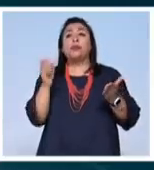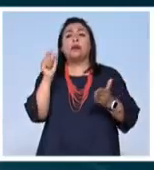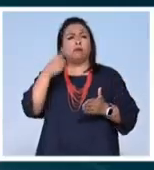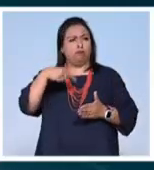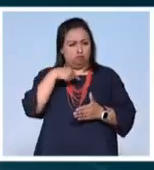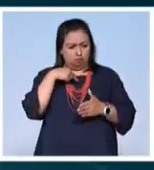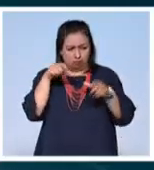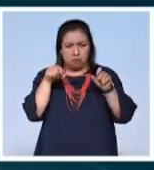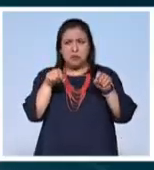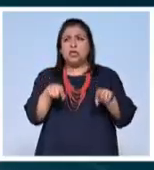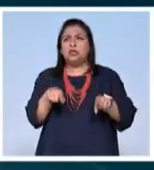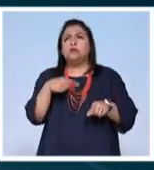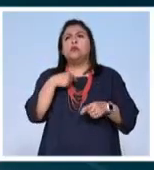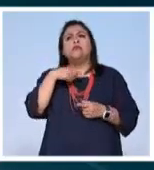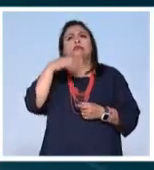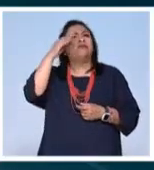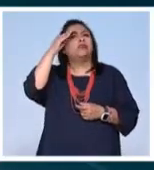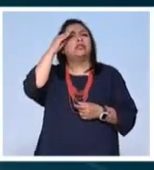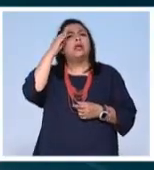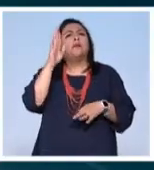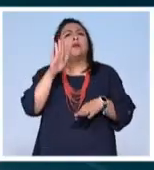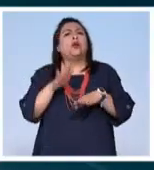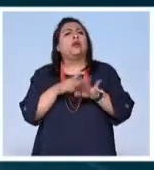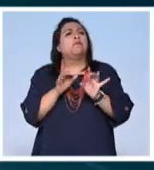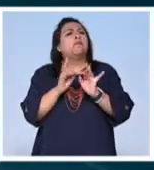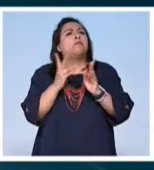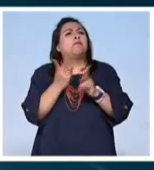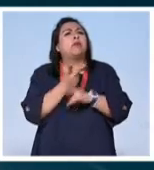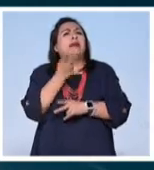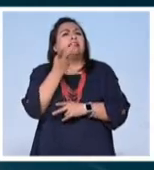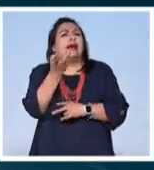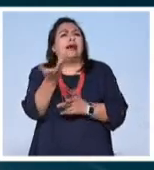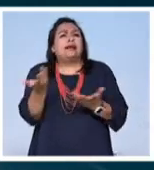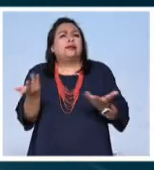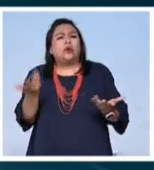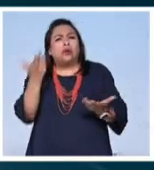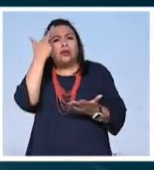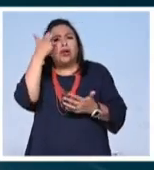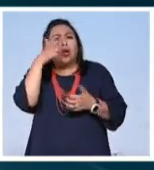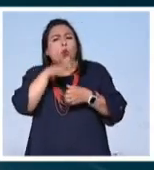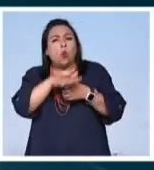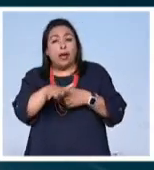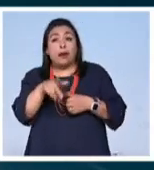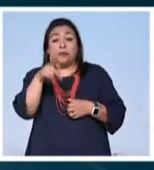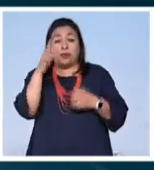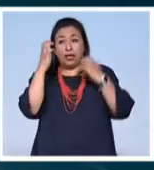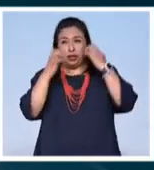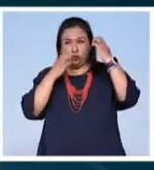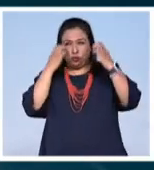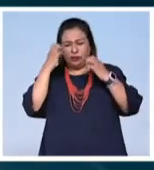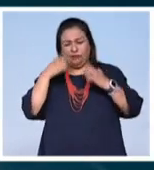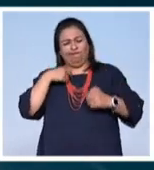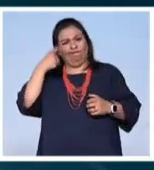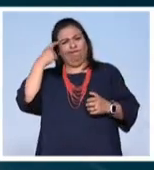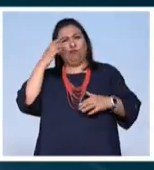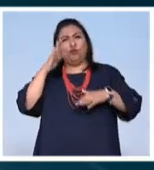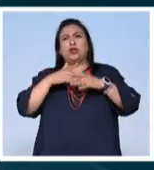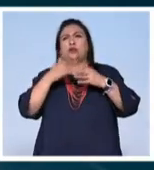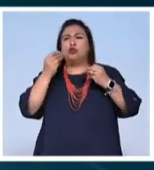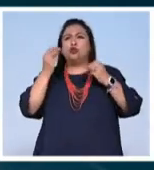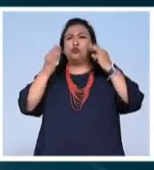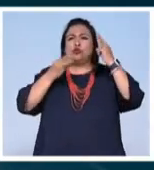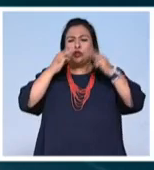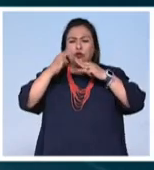mismos de pensar por qué ha sucedido ese fenómeno la exposición cuestiona por qué muchos